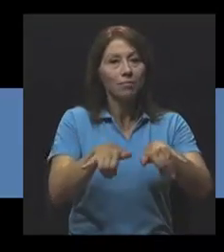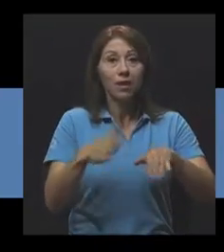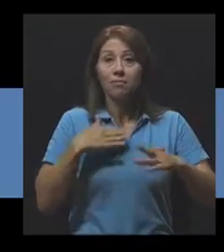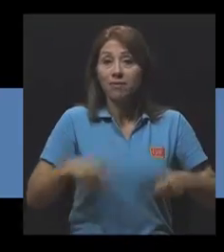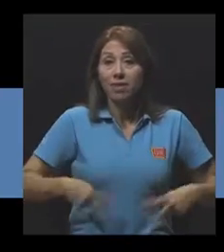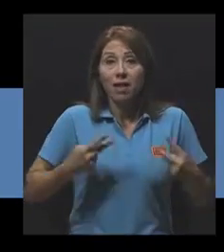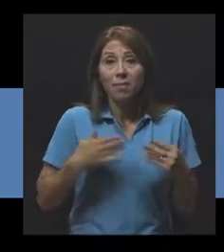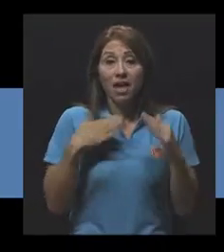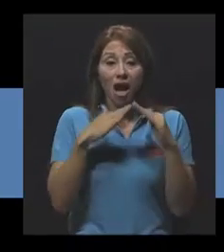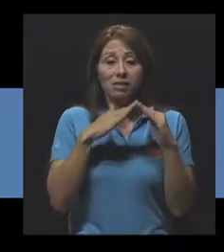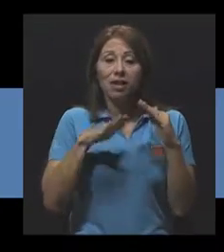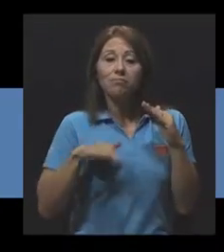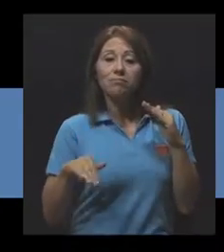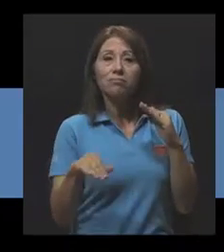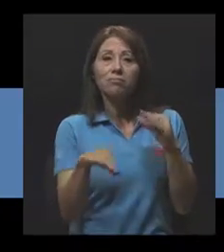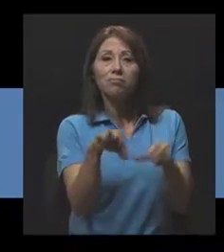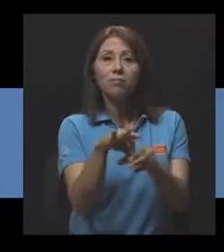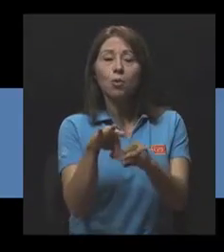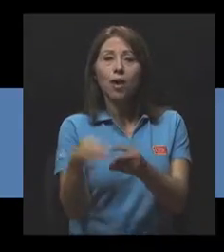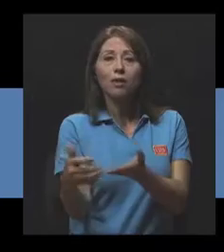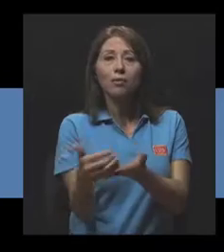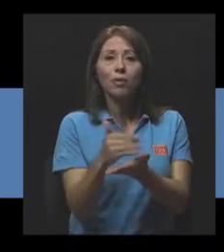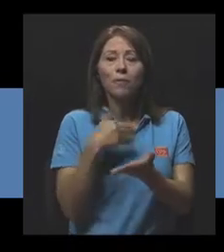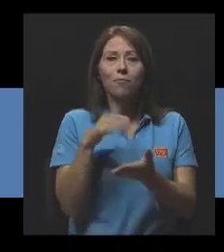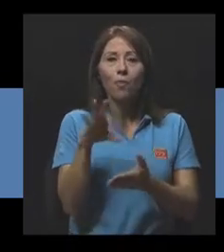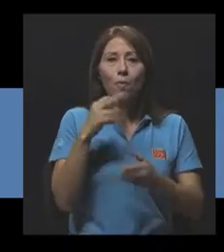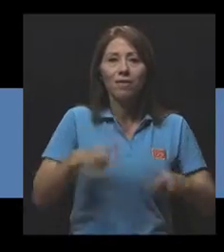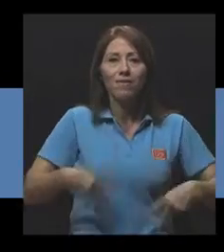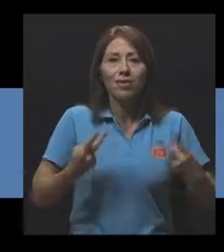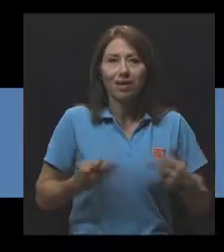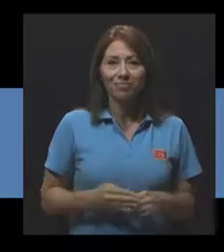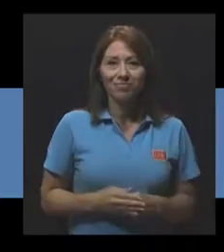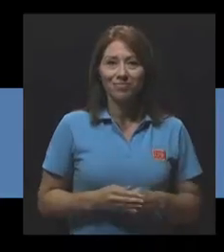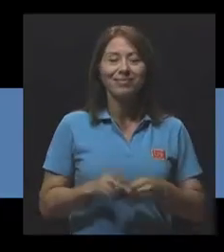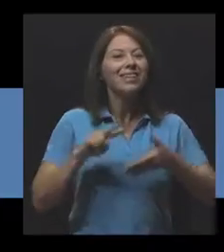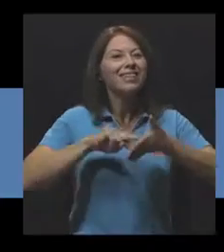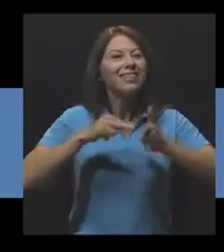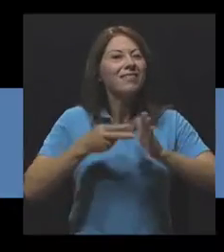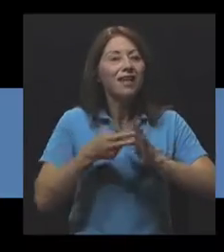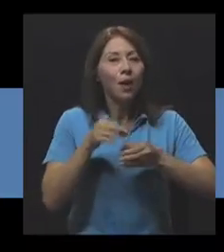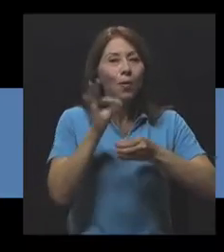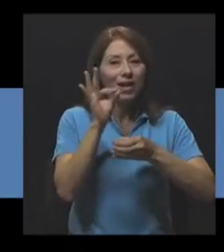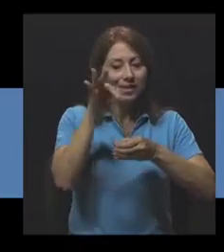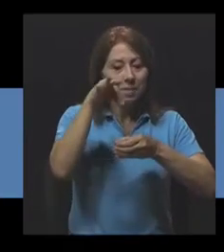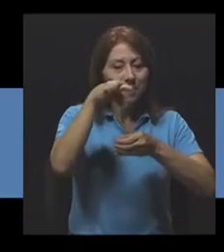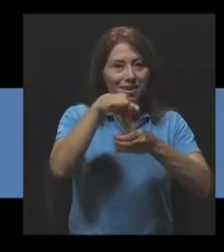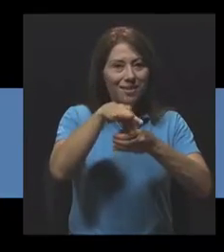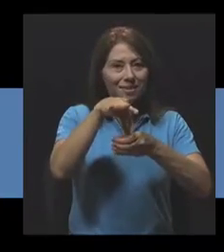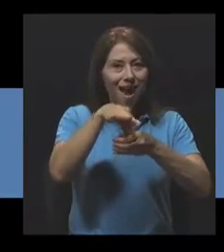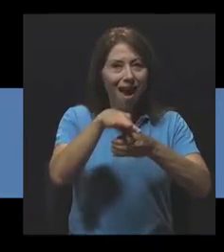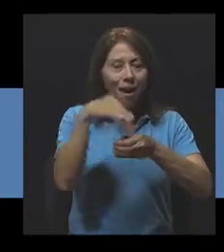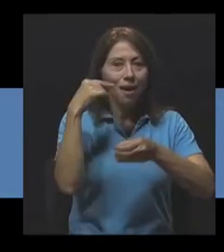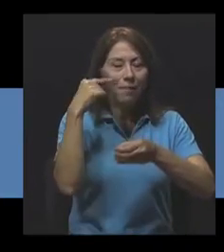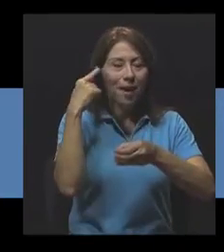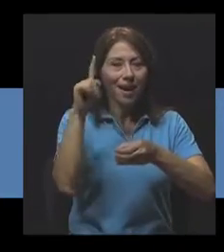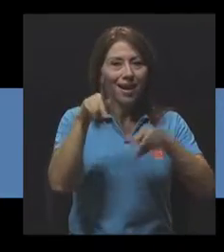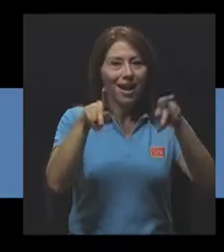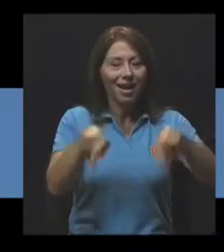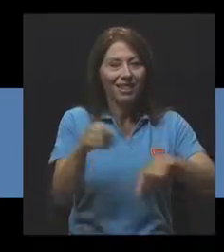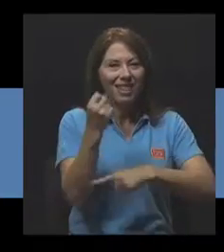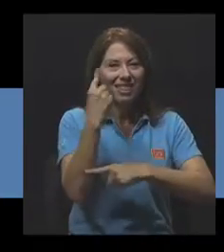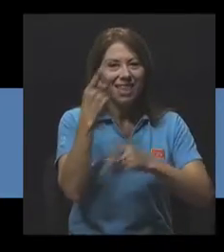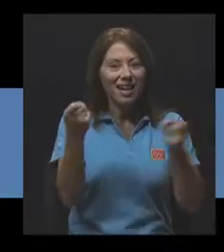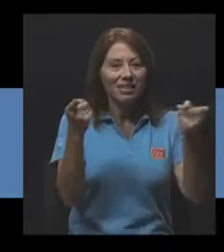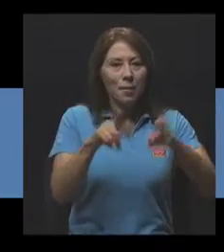casa, en mi huerta, en mi estilo de vida. Es ir sembrando una semilla para que la gente entienda lo que está pasando en el